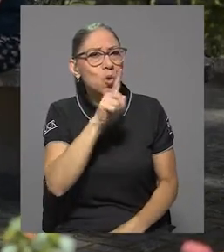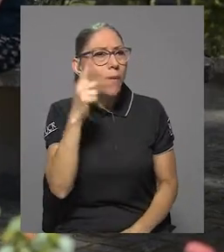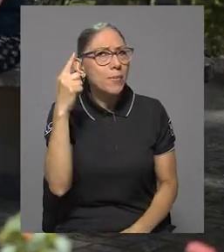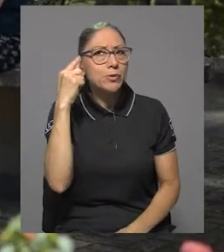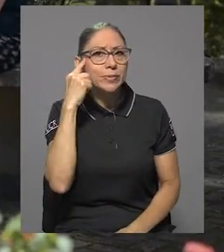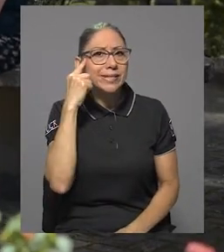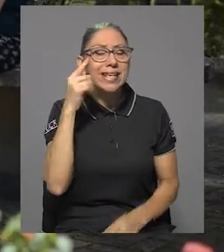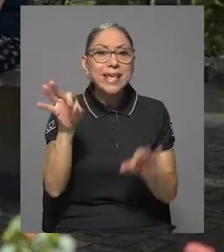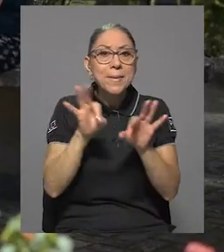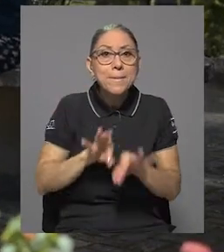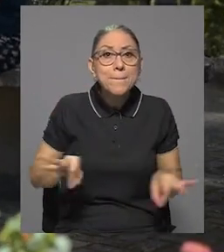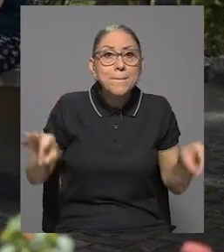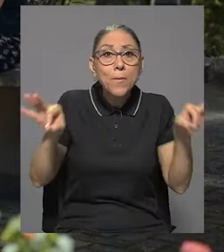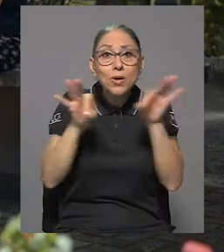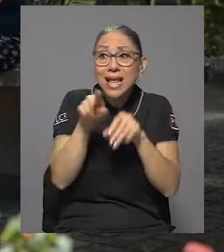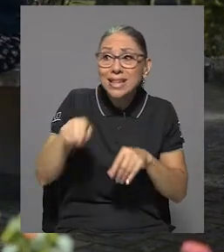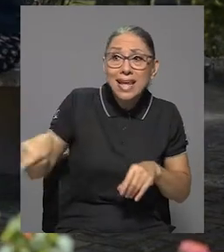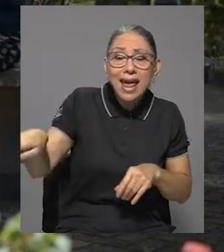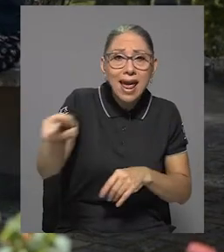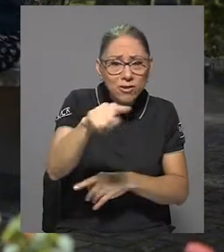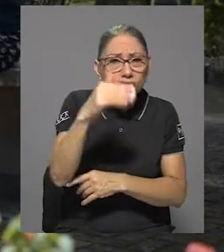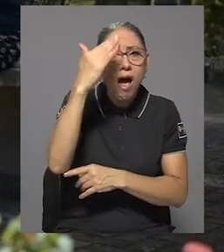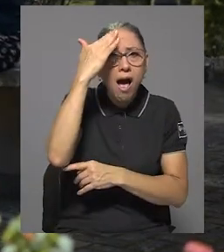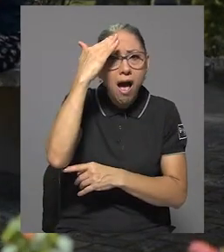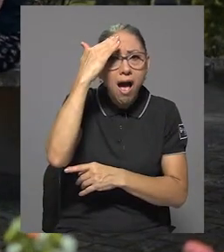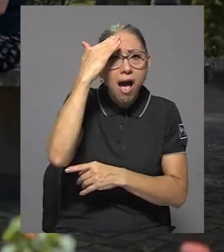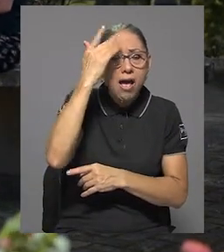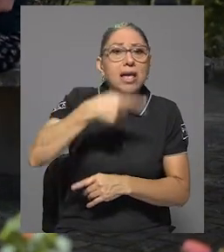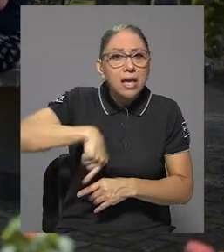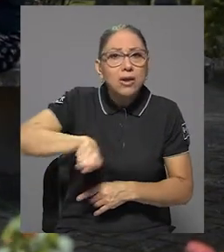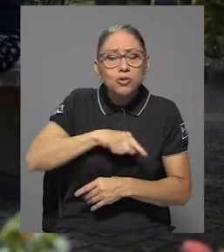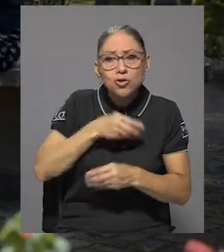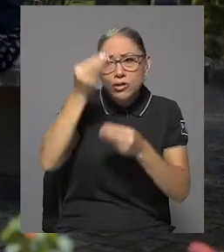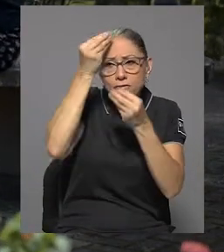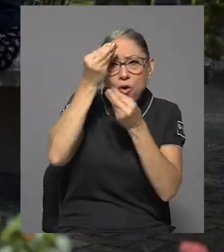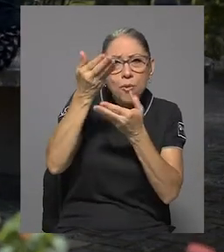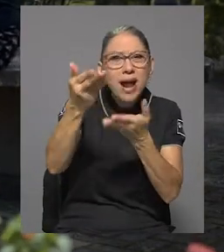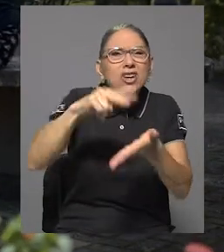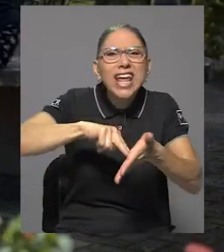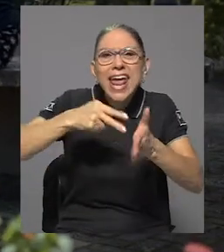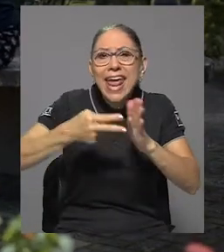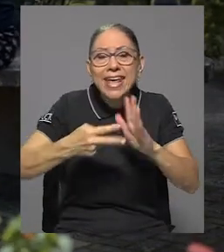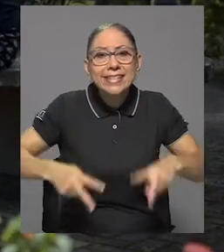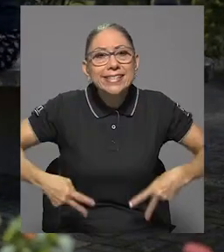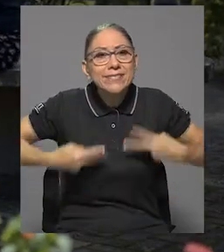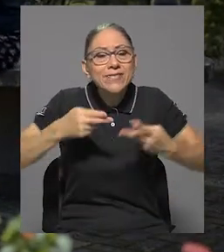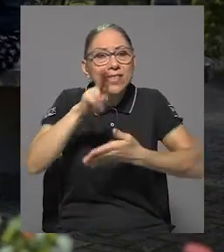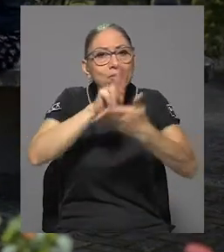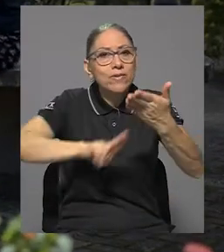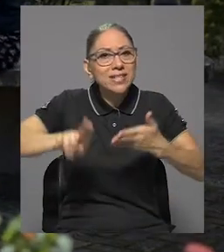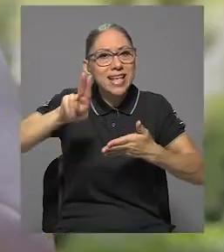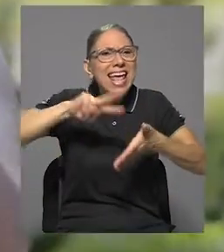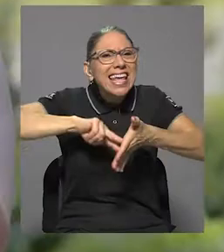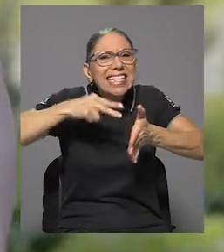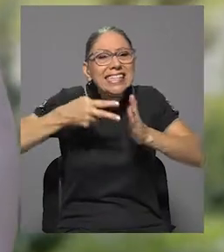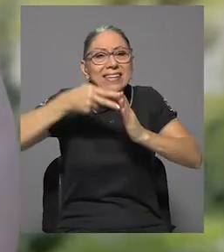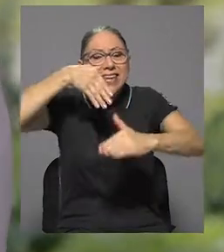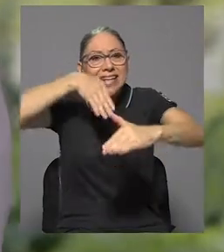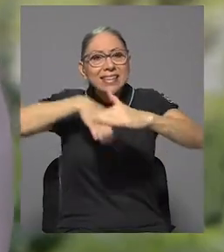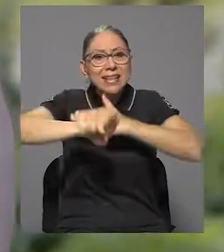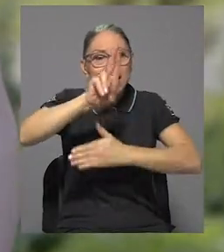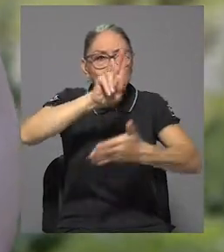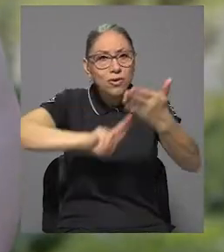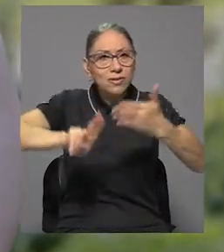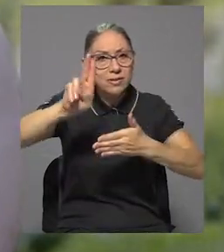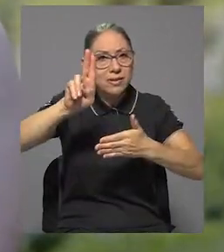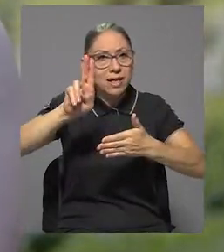caído en cuenta que era importante que los sensibilizáramos y además que les informáramos qué es la vida universitaria, qué significa